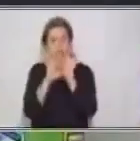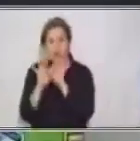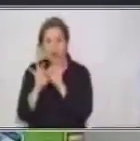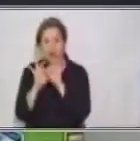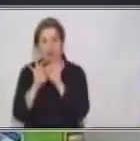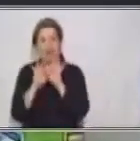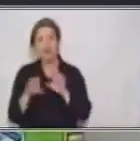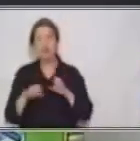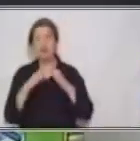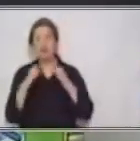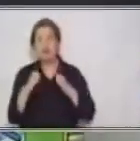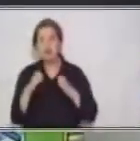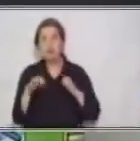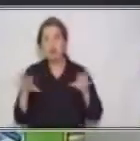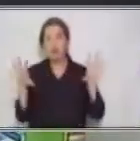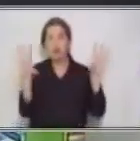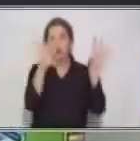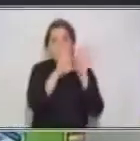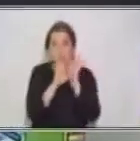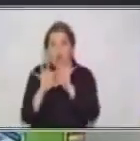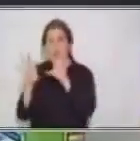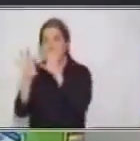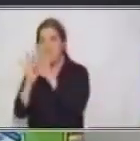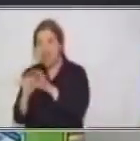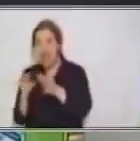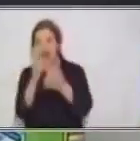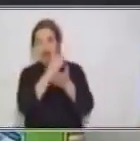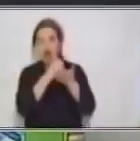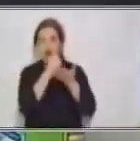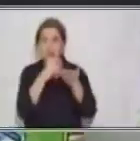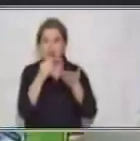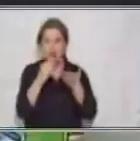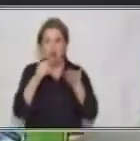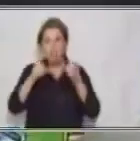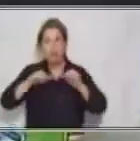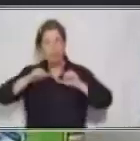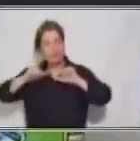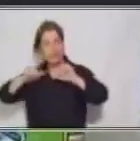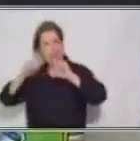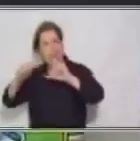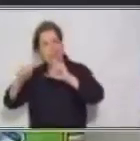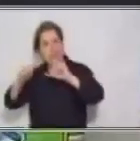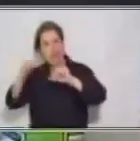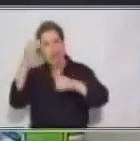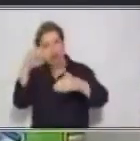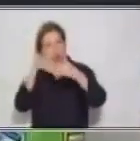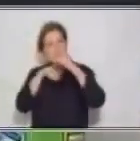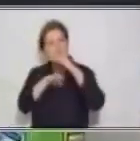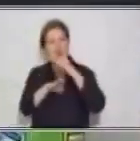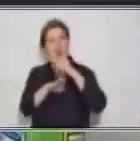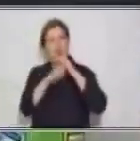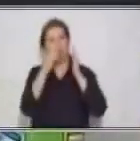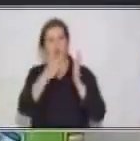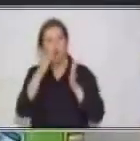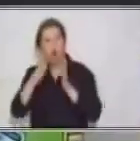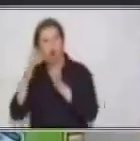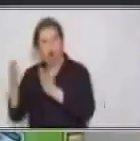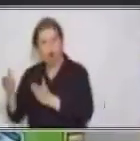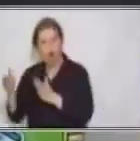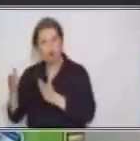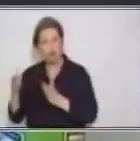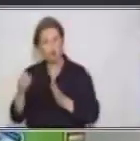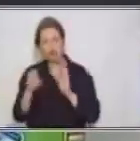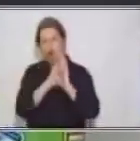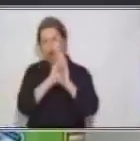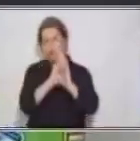lleva a continuar mi relato, me lleva a proseguir dentro de un orden, ¿verdad? Los cuentos